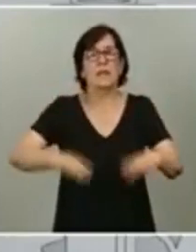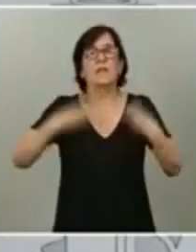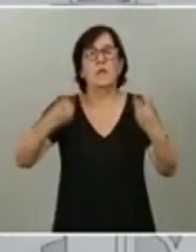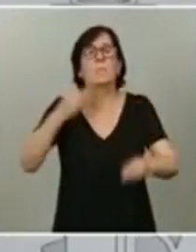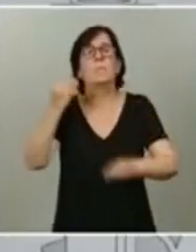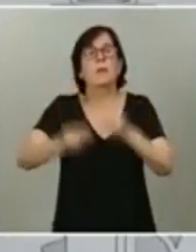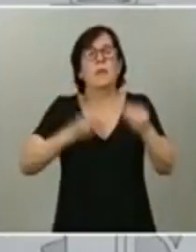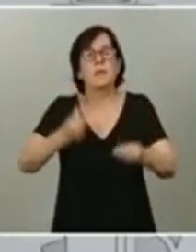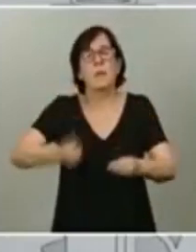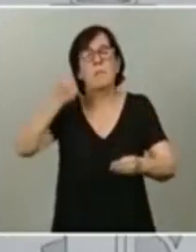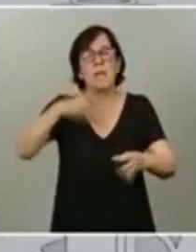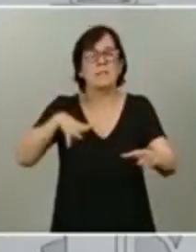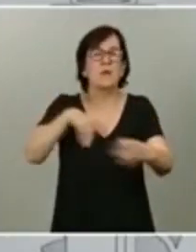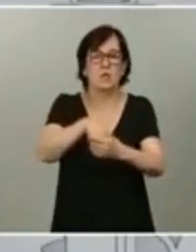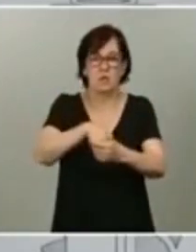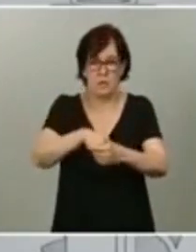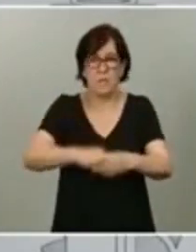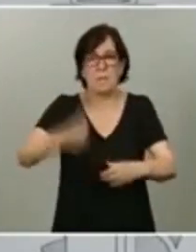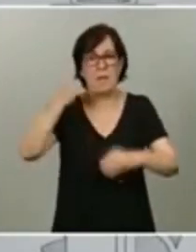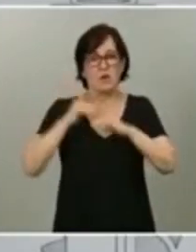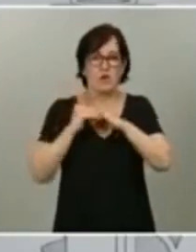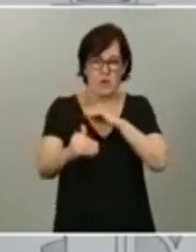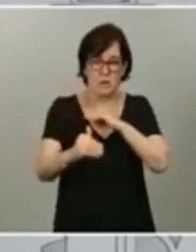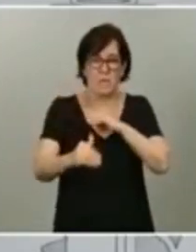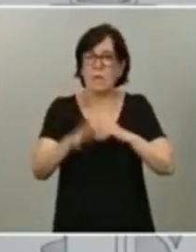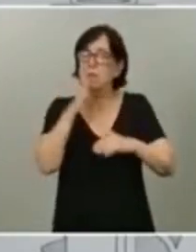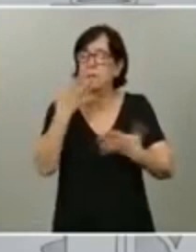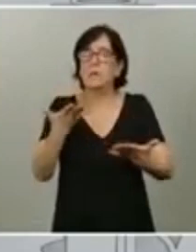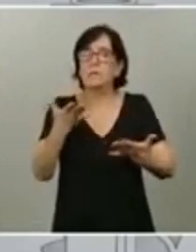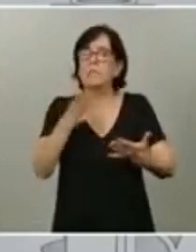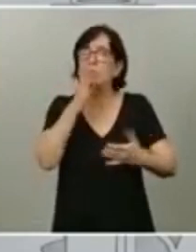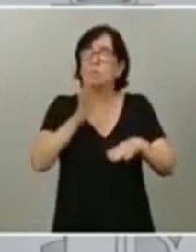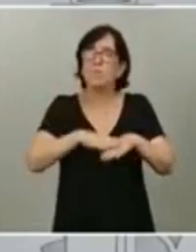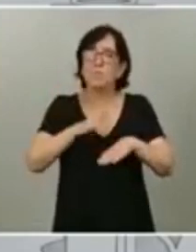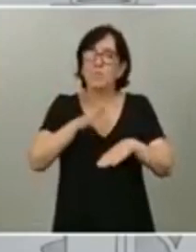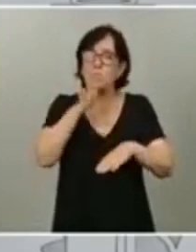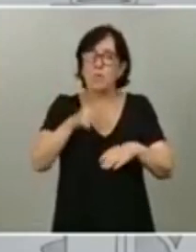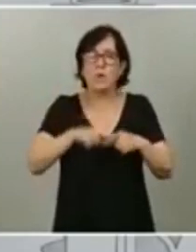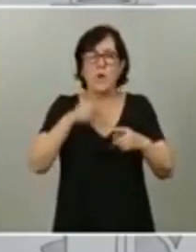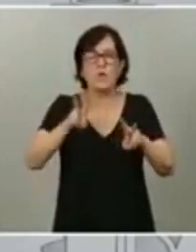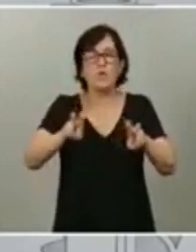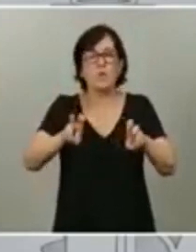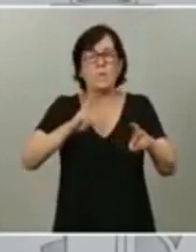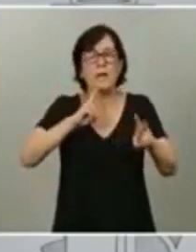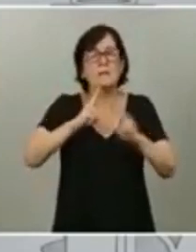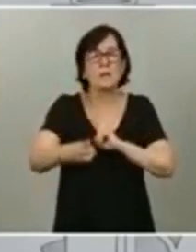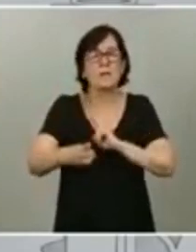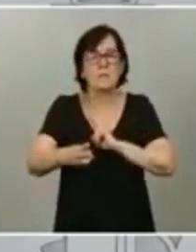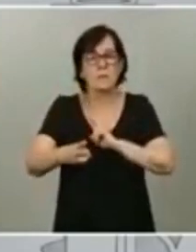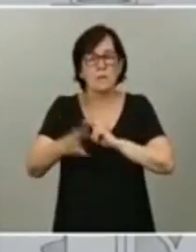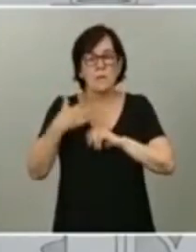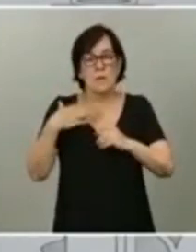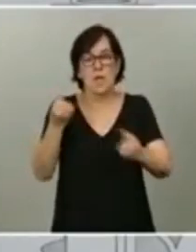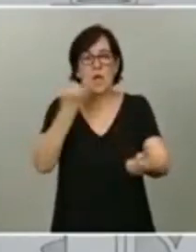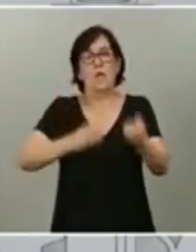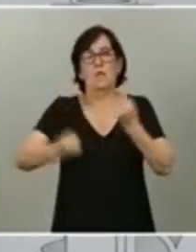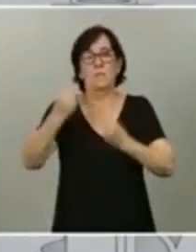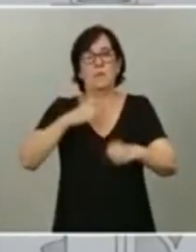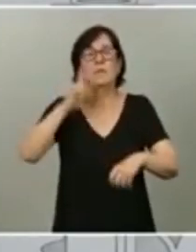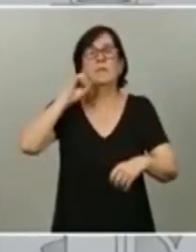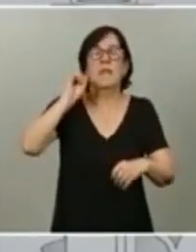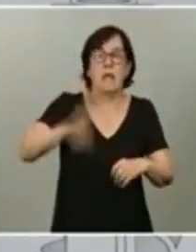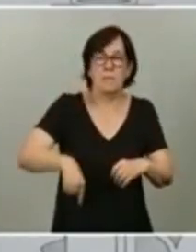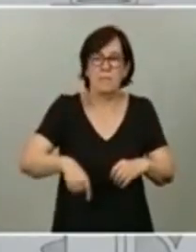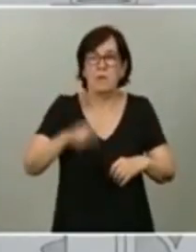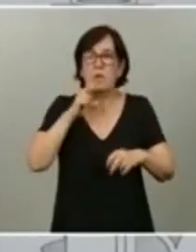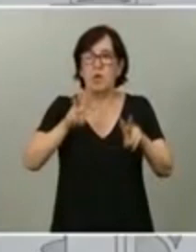inclusiva y más sostenible. Precisamos, en consecuencia, de dar una nueva respuesta desde la economía también a este nuevo